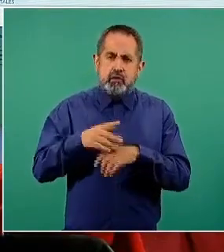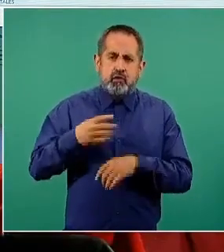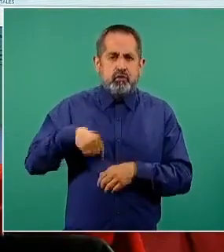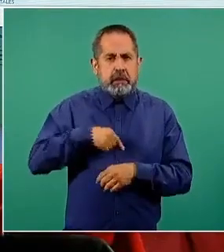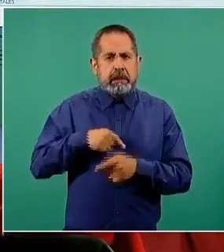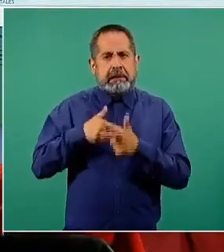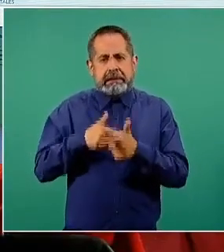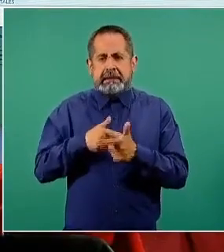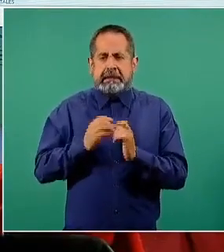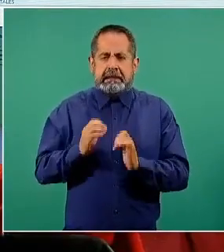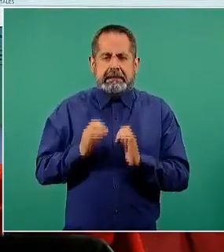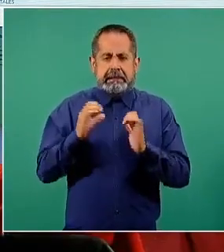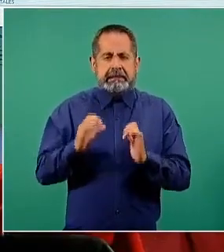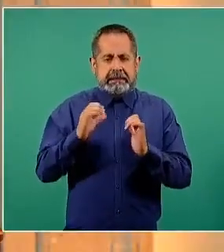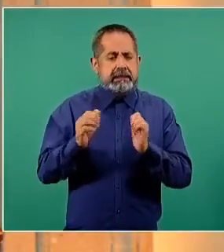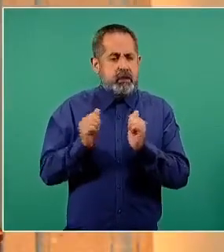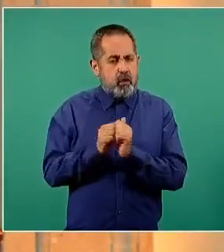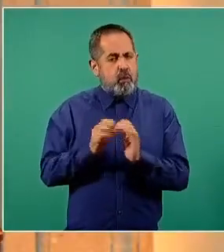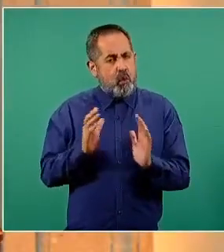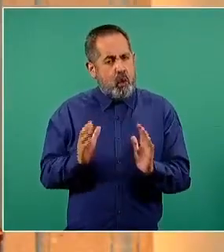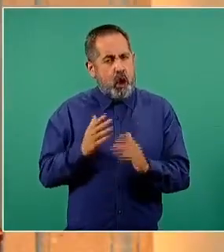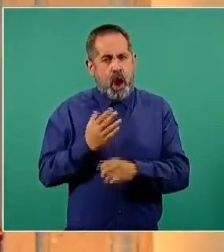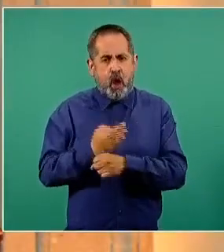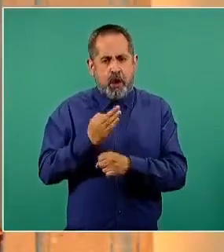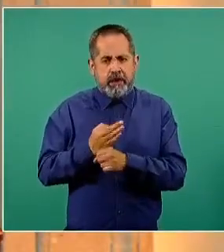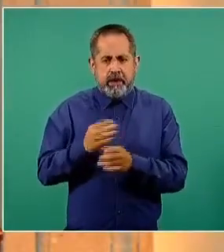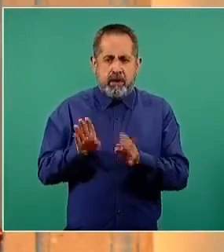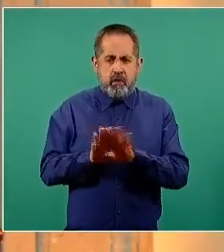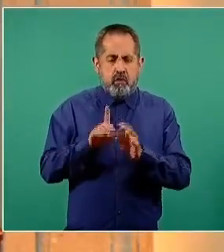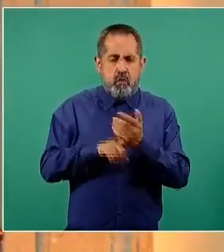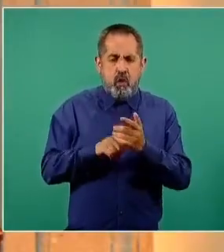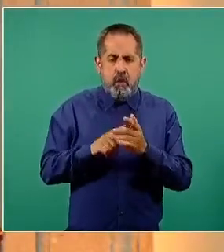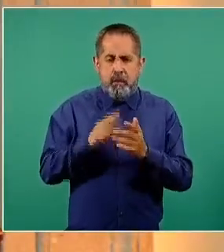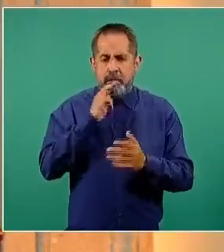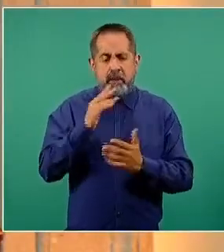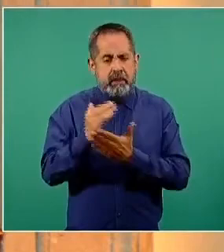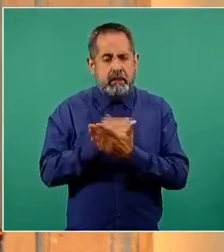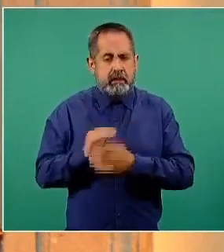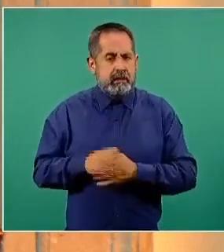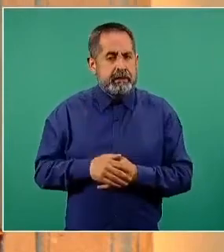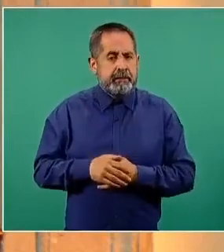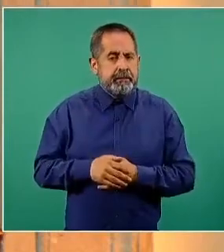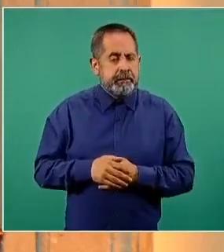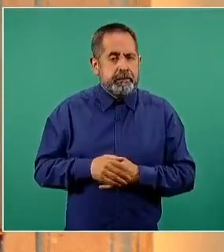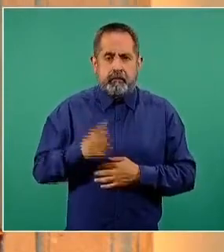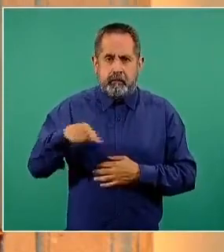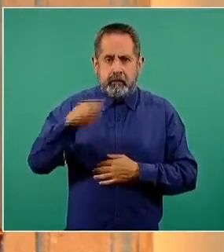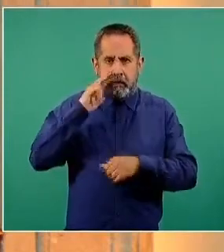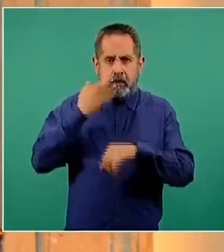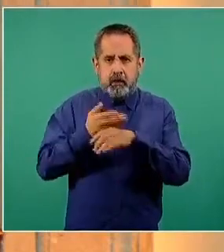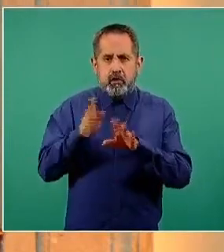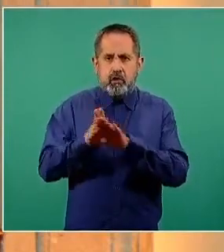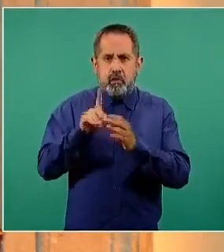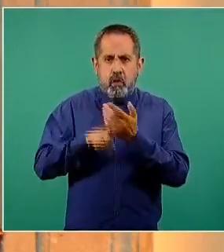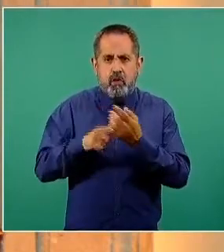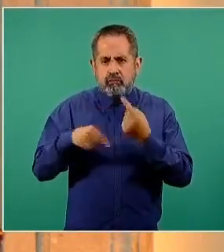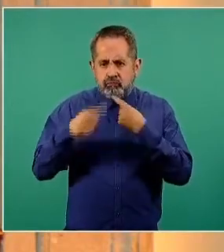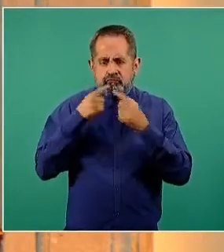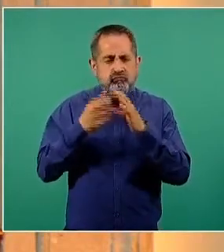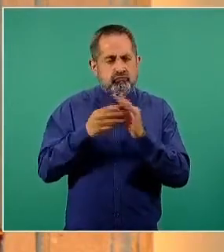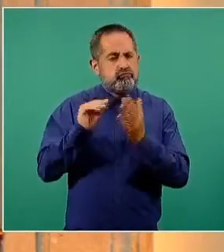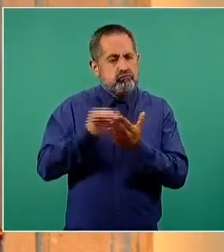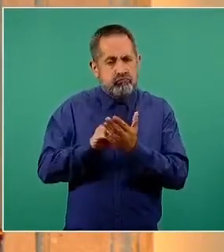con un comportamiento como hasta el momento se está teniendo. Está en nuestras manos y está en nuestras decisiones del día con día